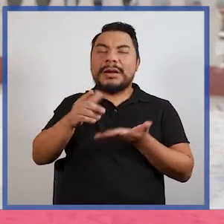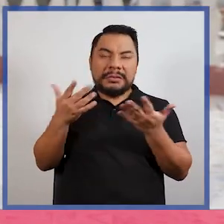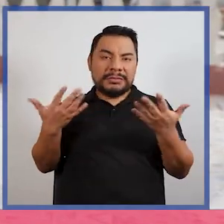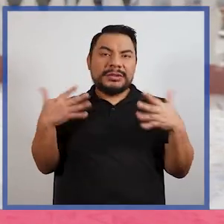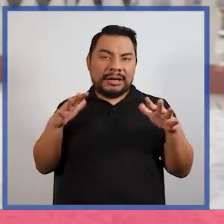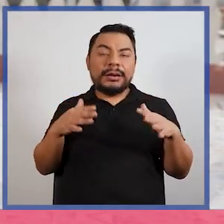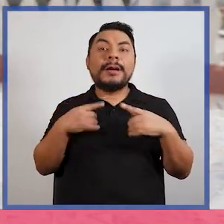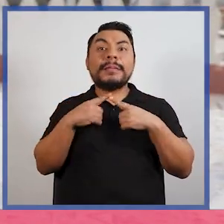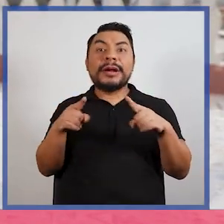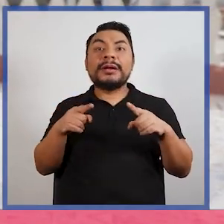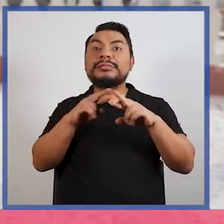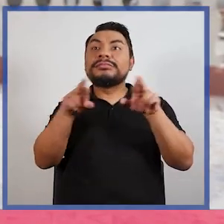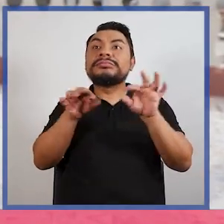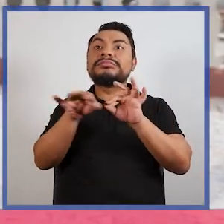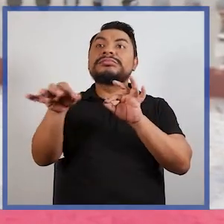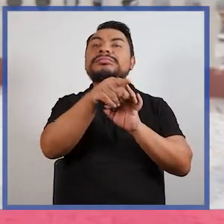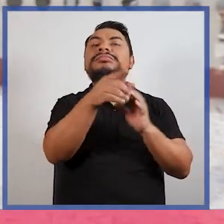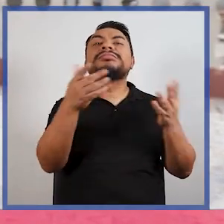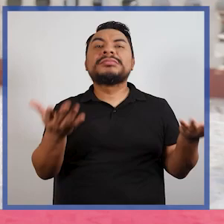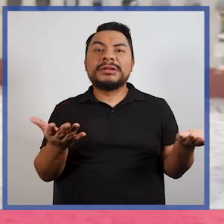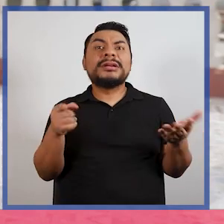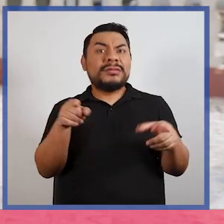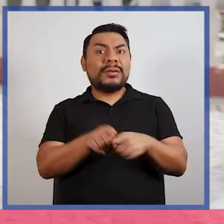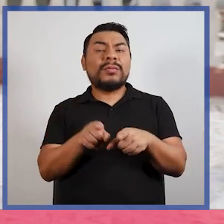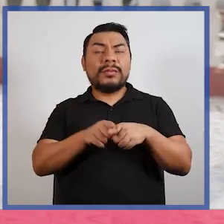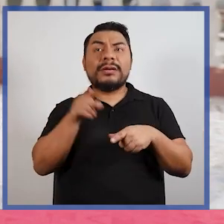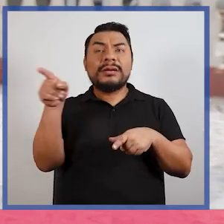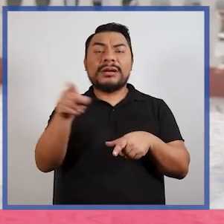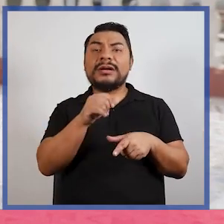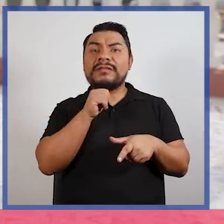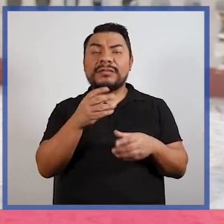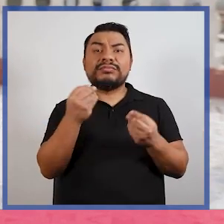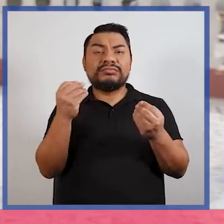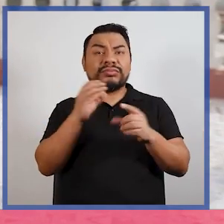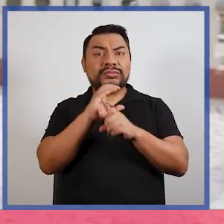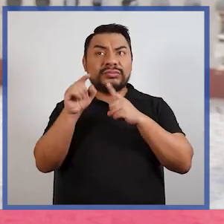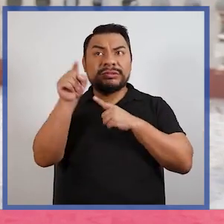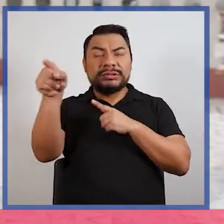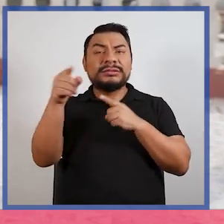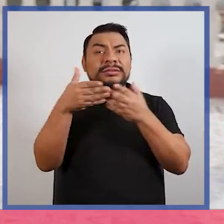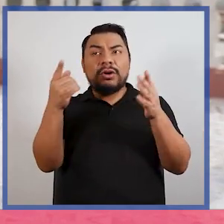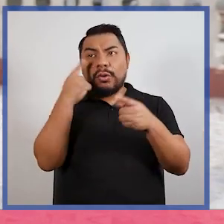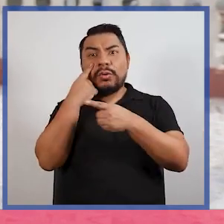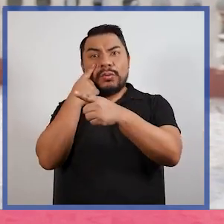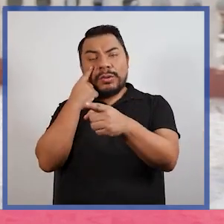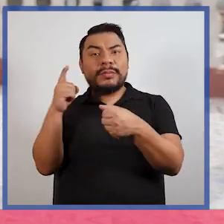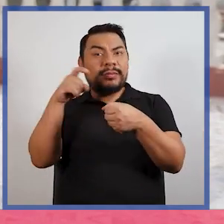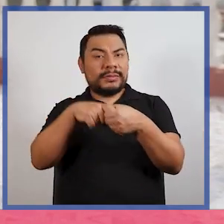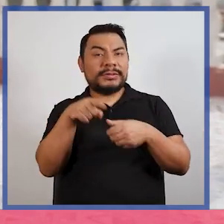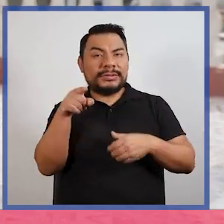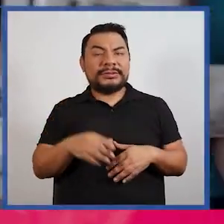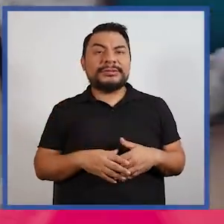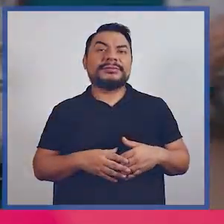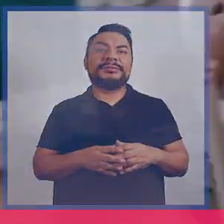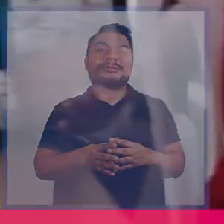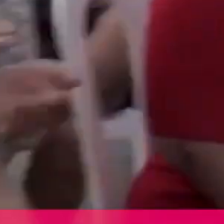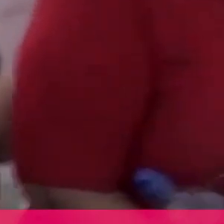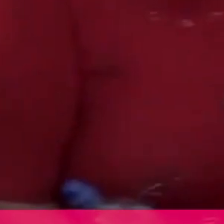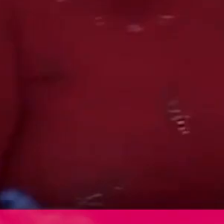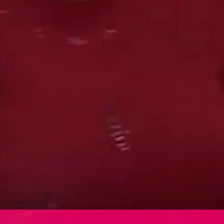de manera regional descentralizada suceden muchas iniciativas culturales que valen la pena conocer y participar de ellas.